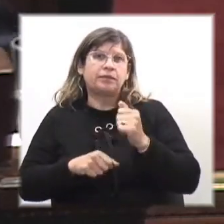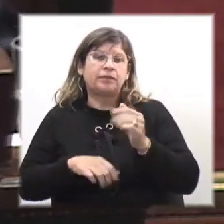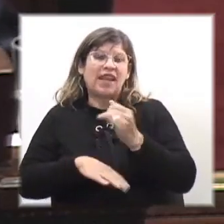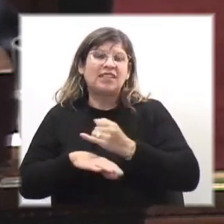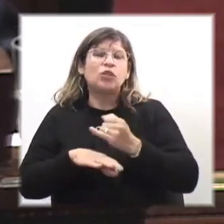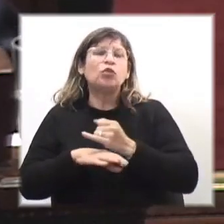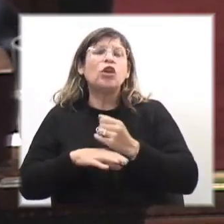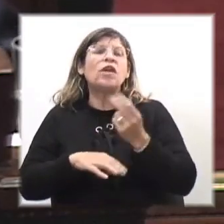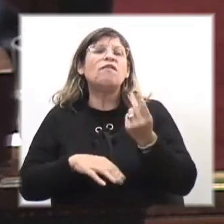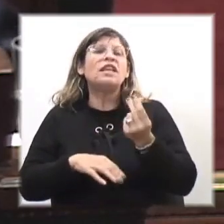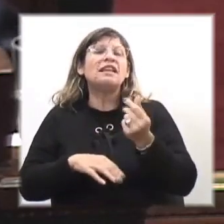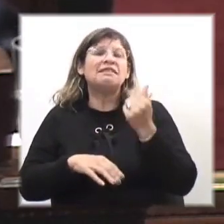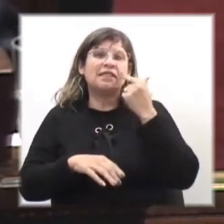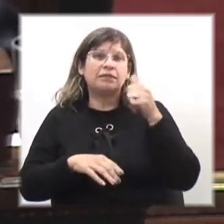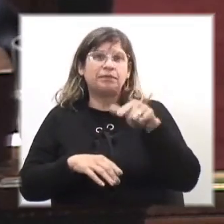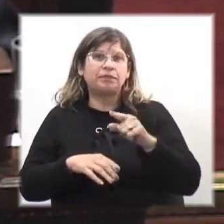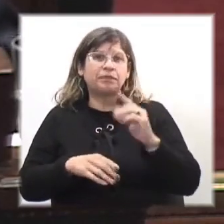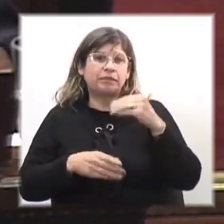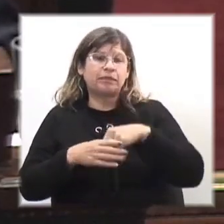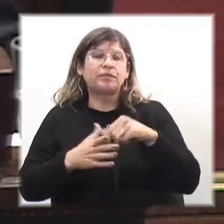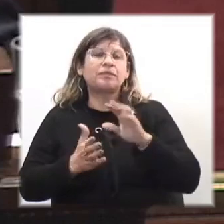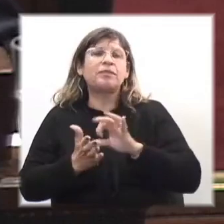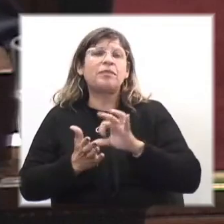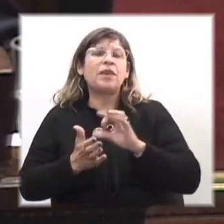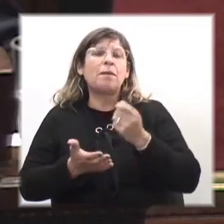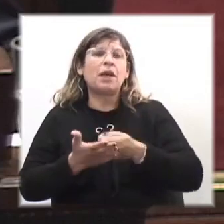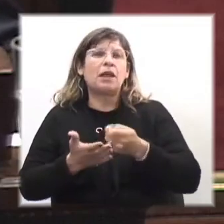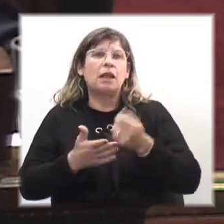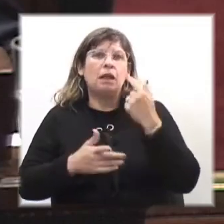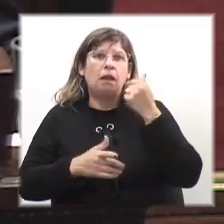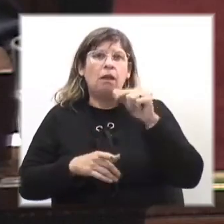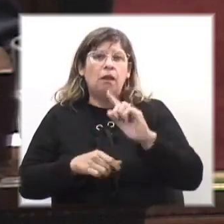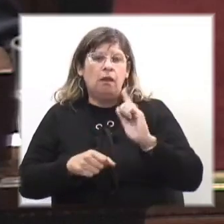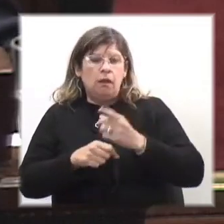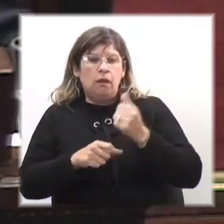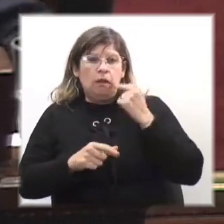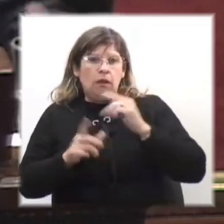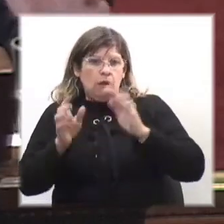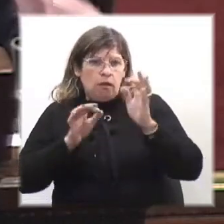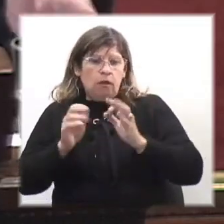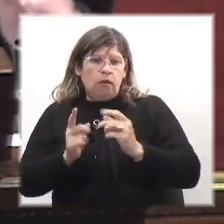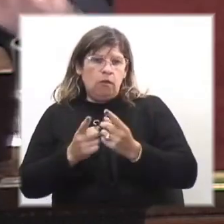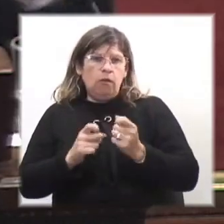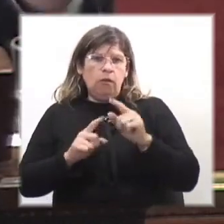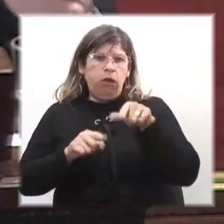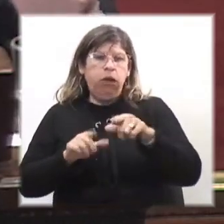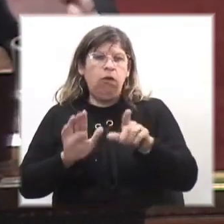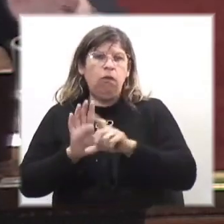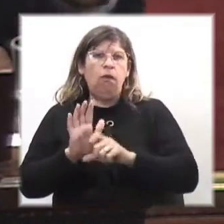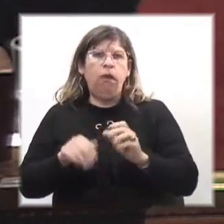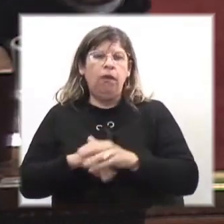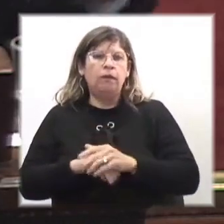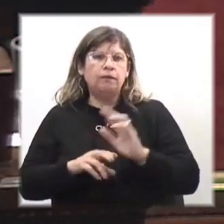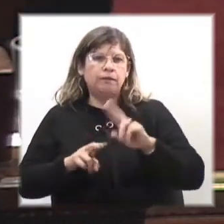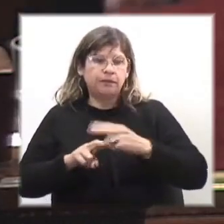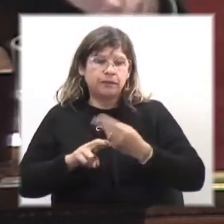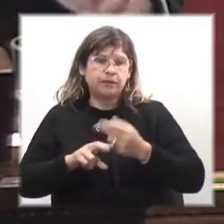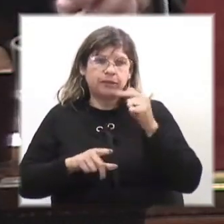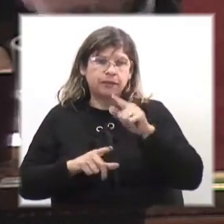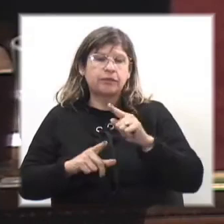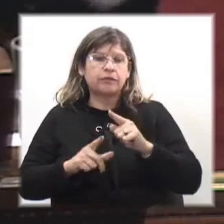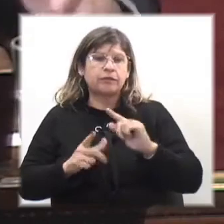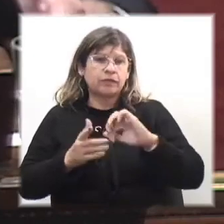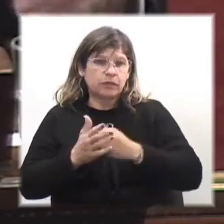financieras integrantes del sistema de pago están obligadas a tomar las medidas necesarias para la aplicación de la presente ley. Nuevamente ponemos a los